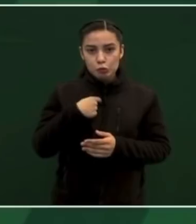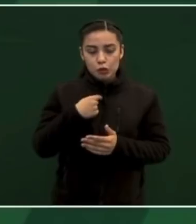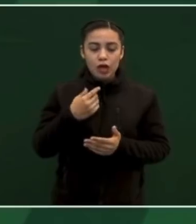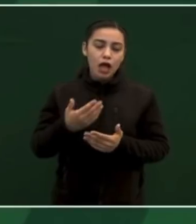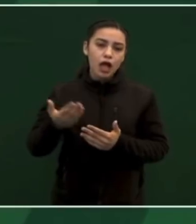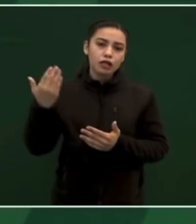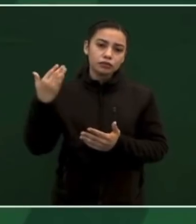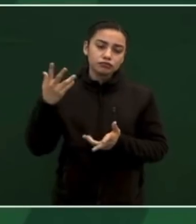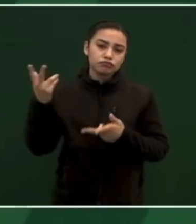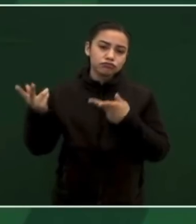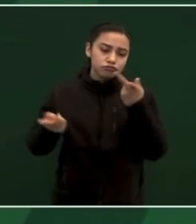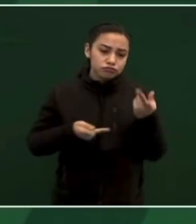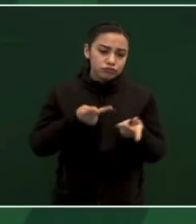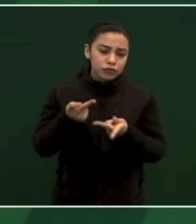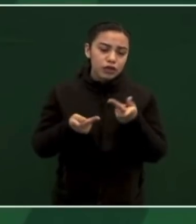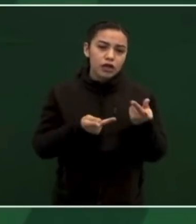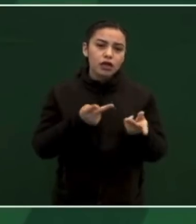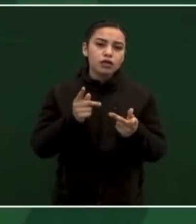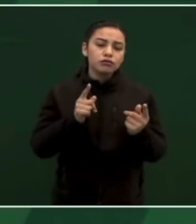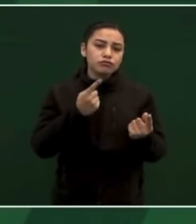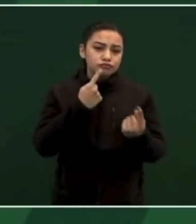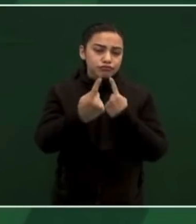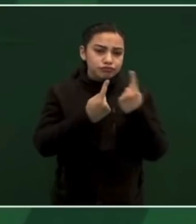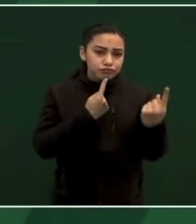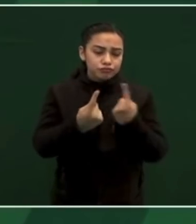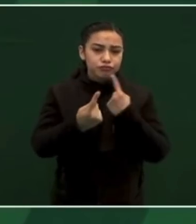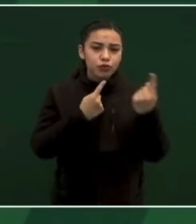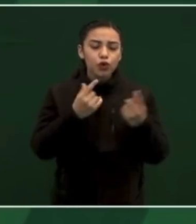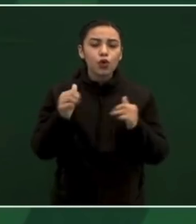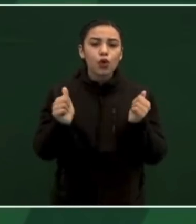consejo de Iberdrola.